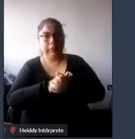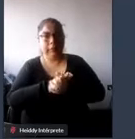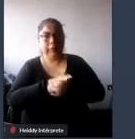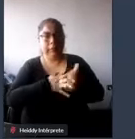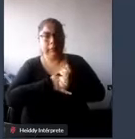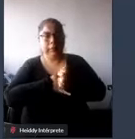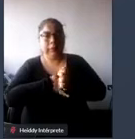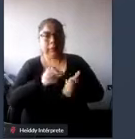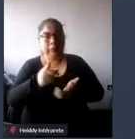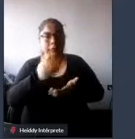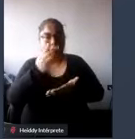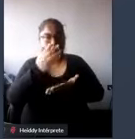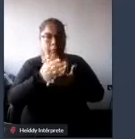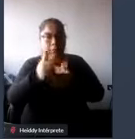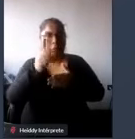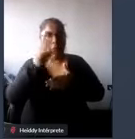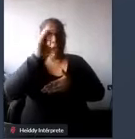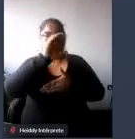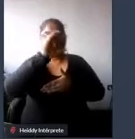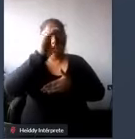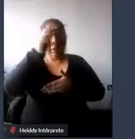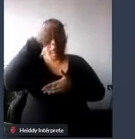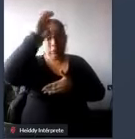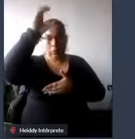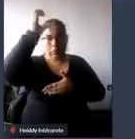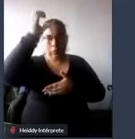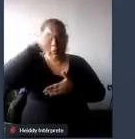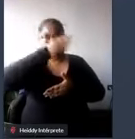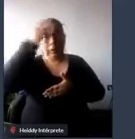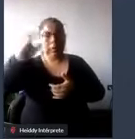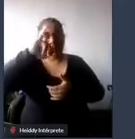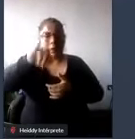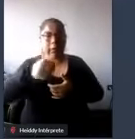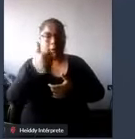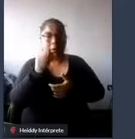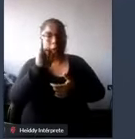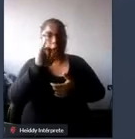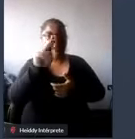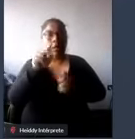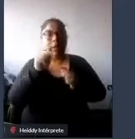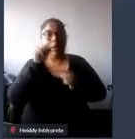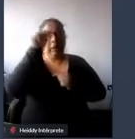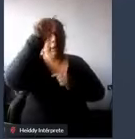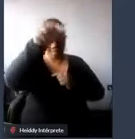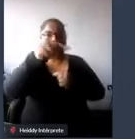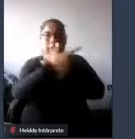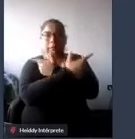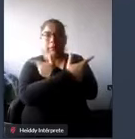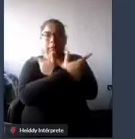estación la cultura en javier prado hasta san juan del urigancho bayor no